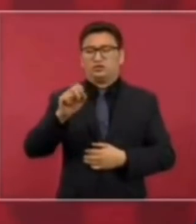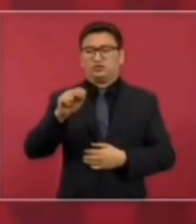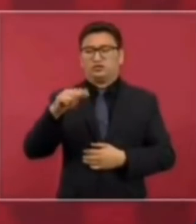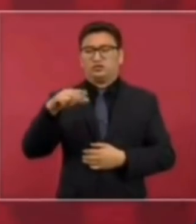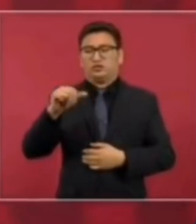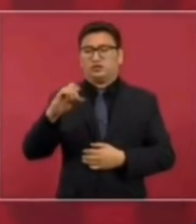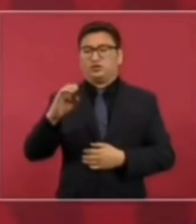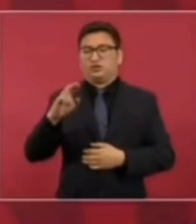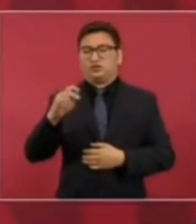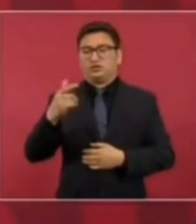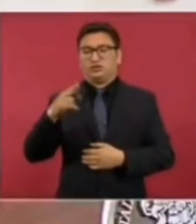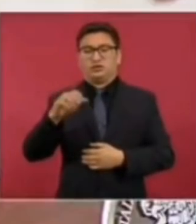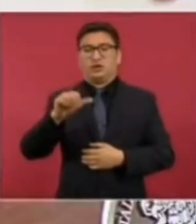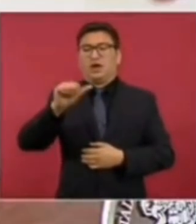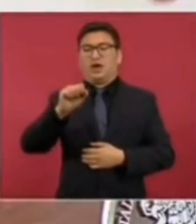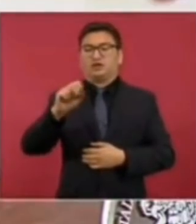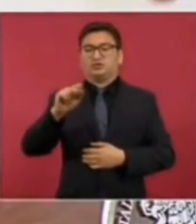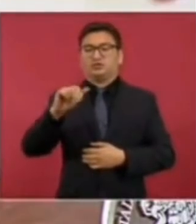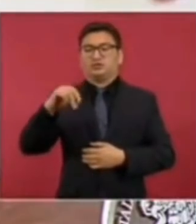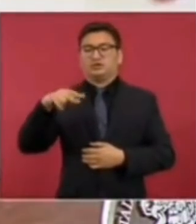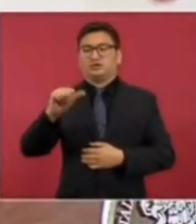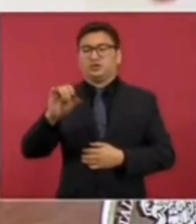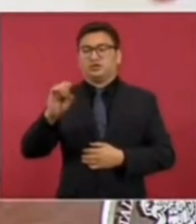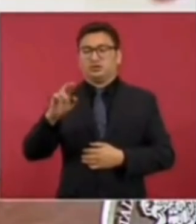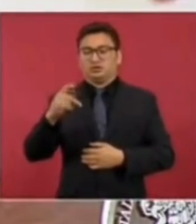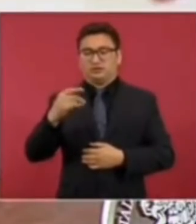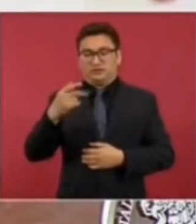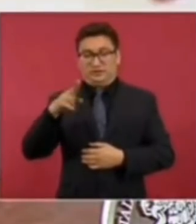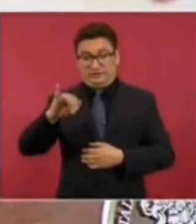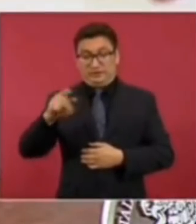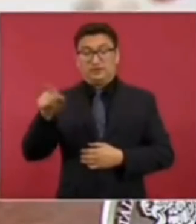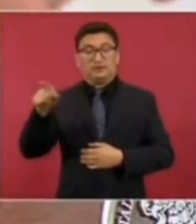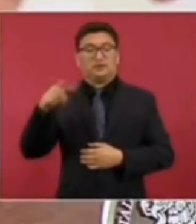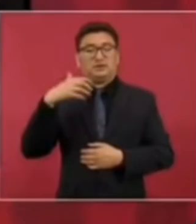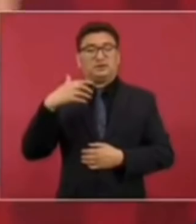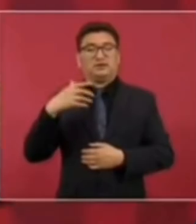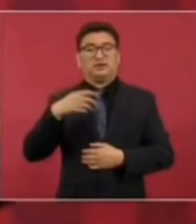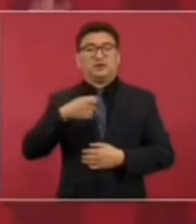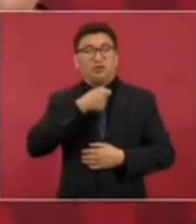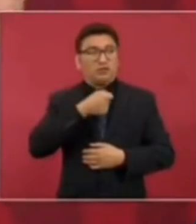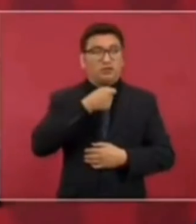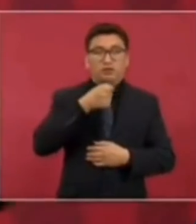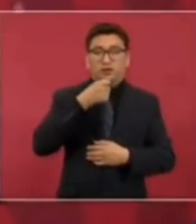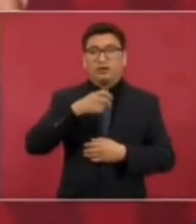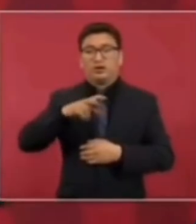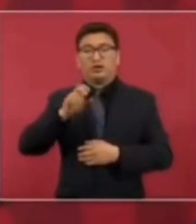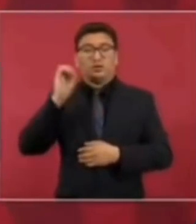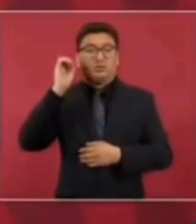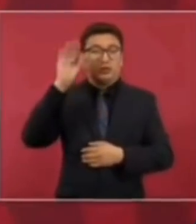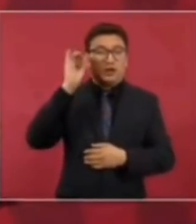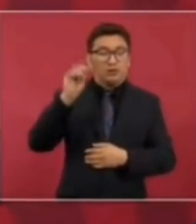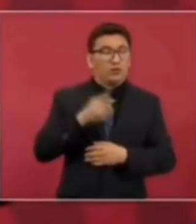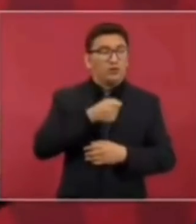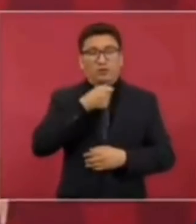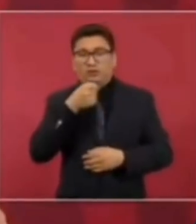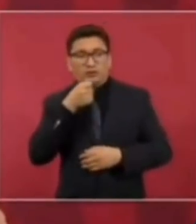Urestegui, Azucena Urestegui, transmitiendo en vivo. Bueno,